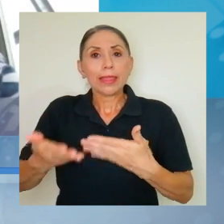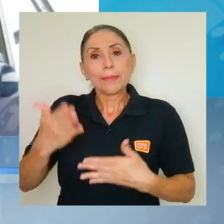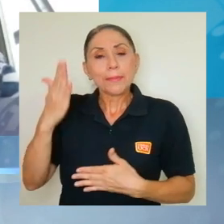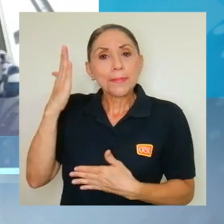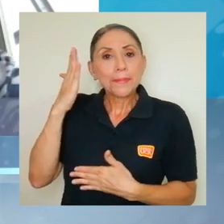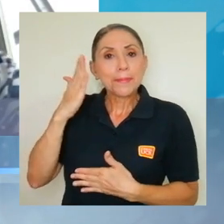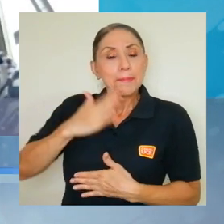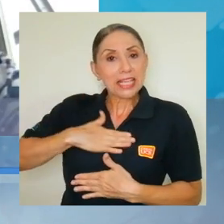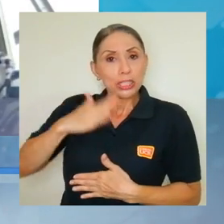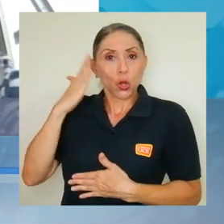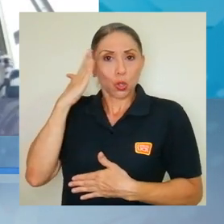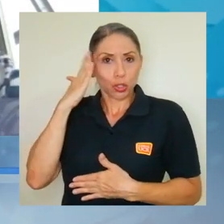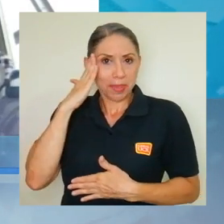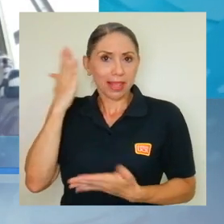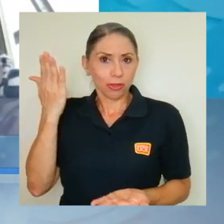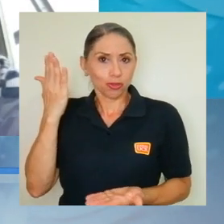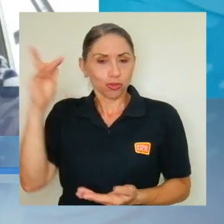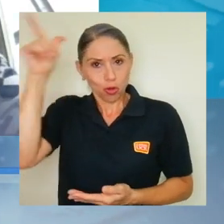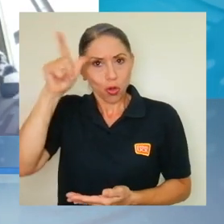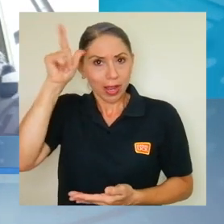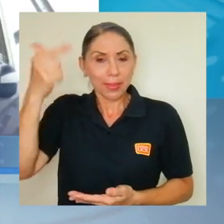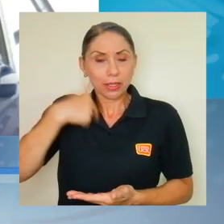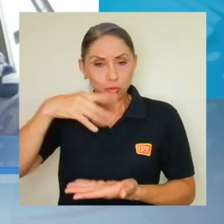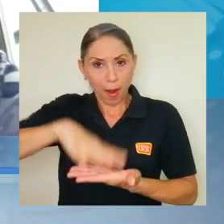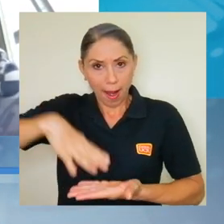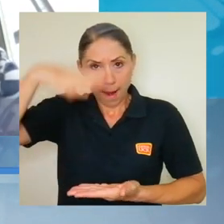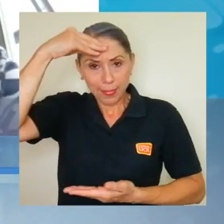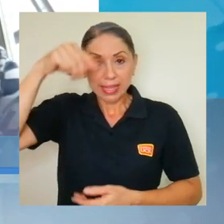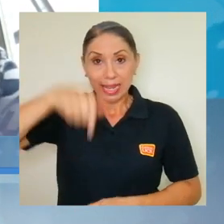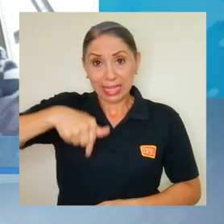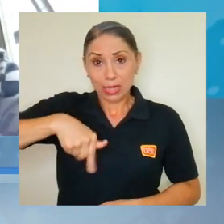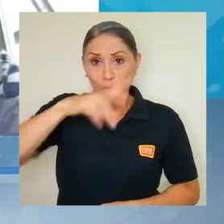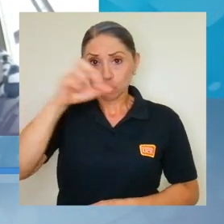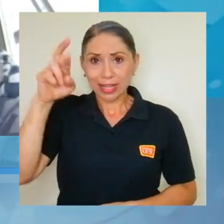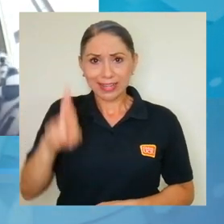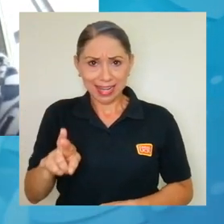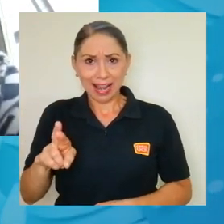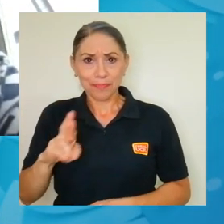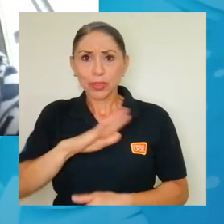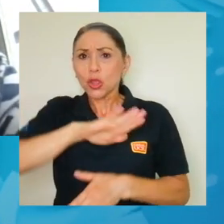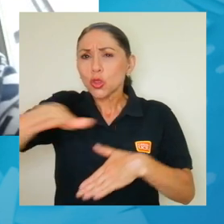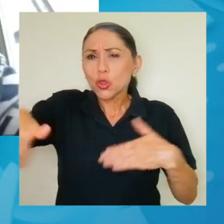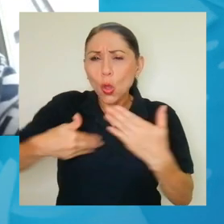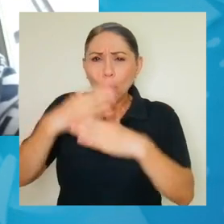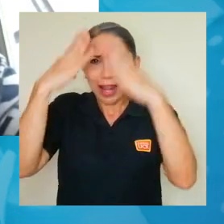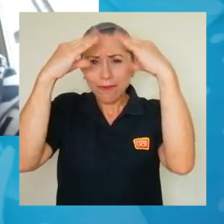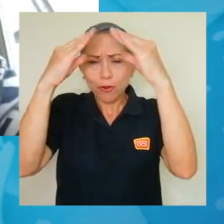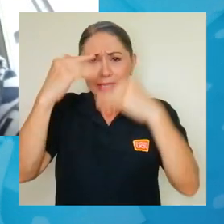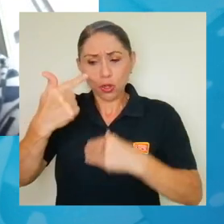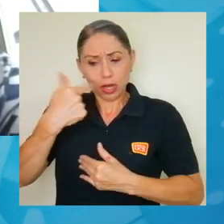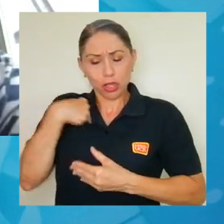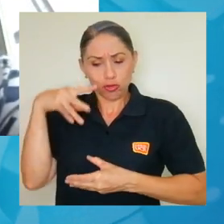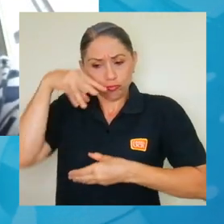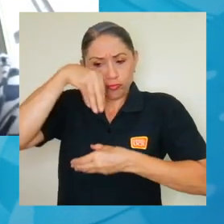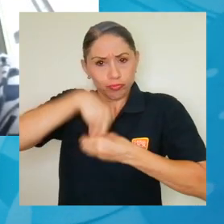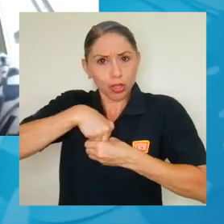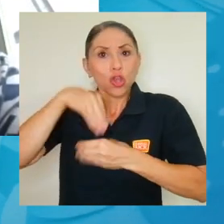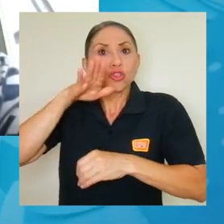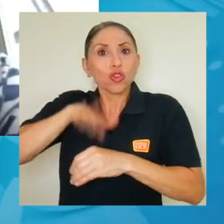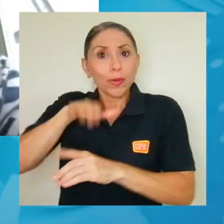conocimientos aprendidos, por supuesto, en Costa Rica y toda la información que yo llevaba en torno a fenómeno